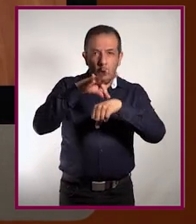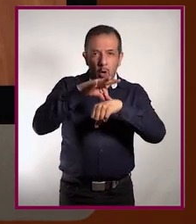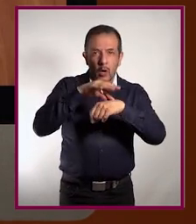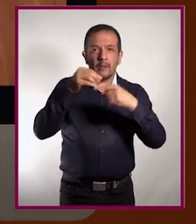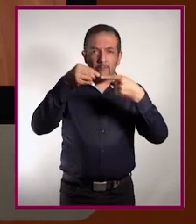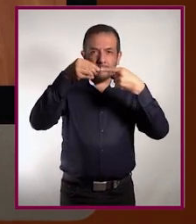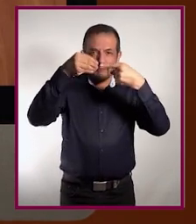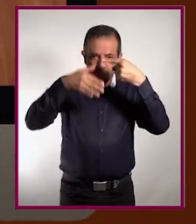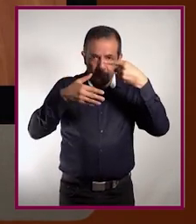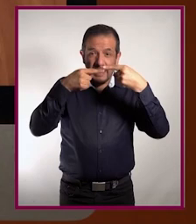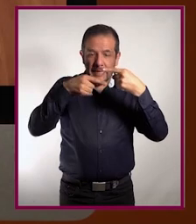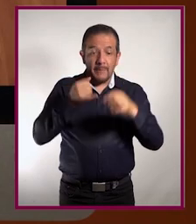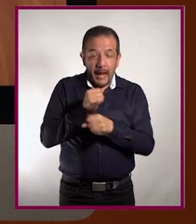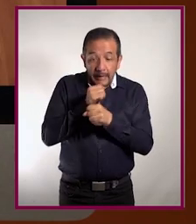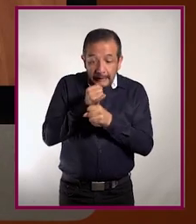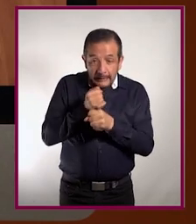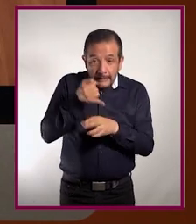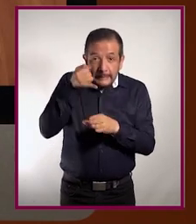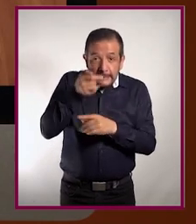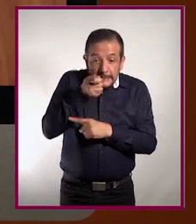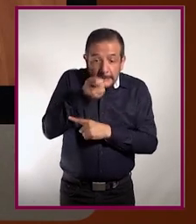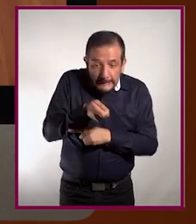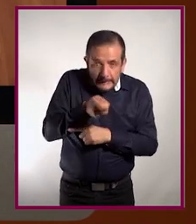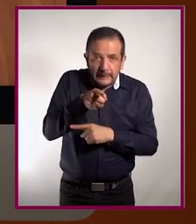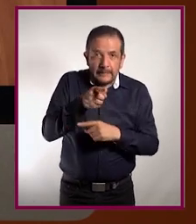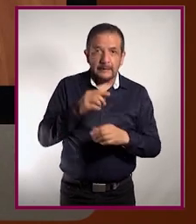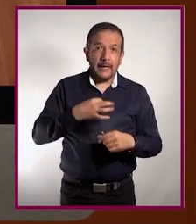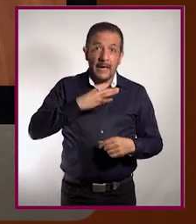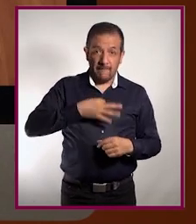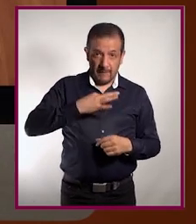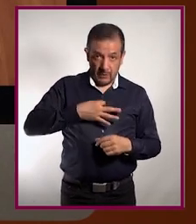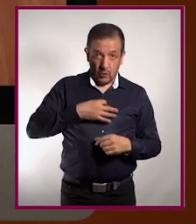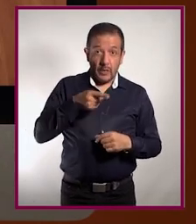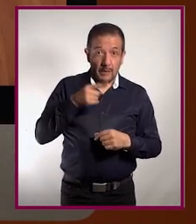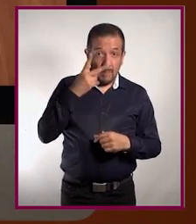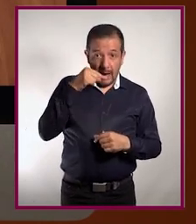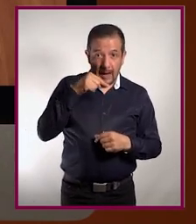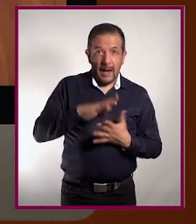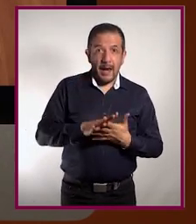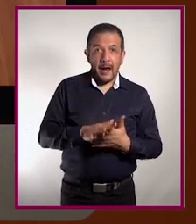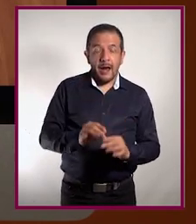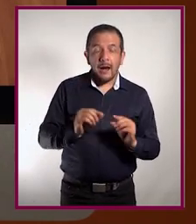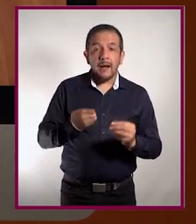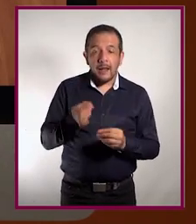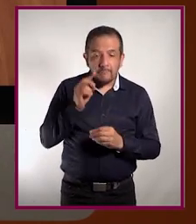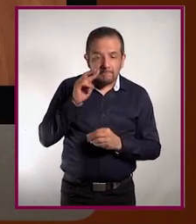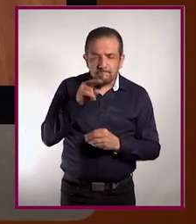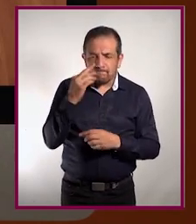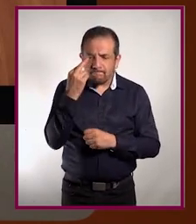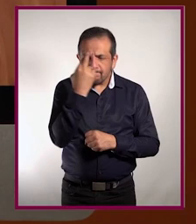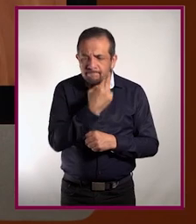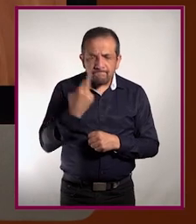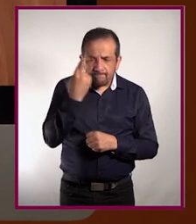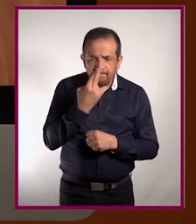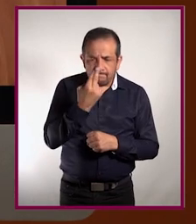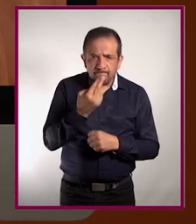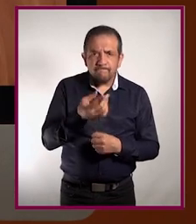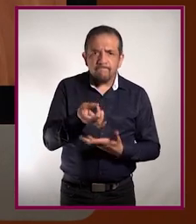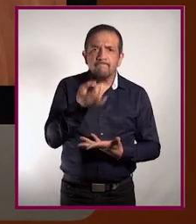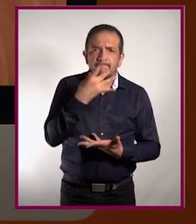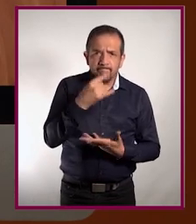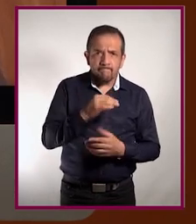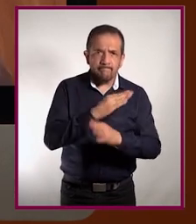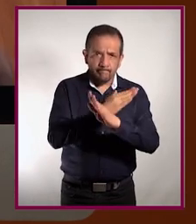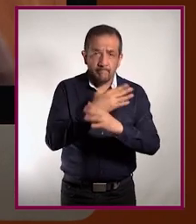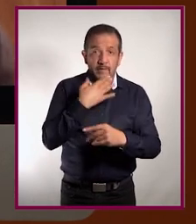al diagnóstico y el tratamiento o la atención de las enfermedades infecciosas. Dentro de la